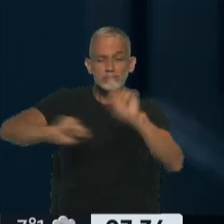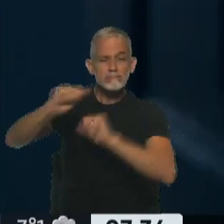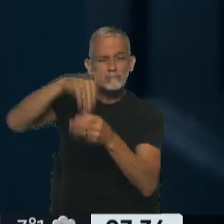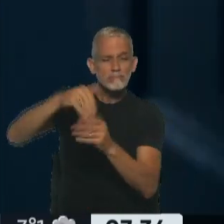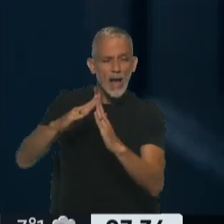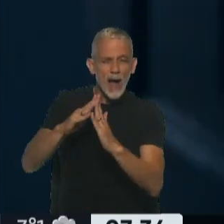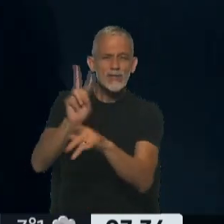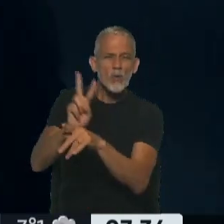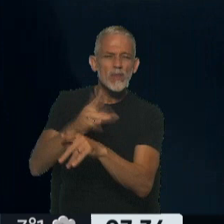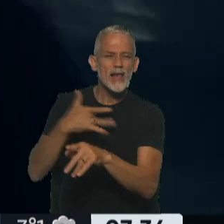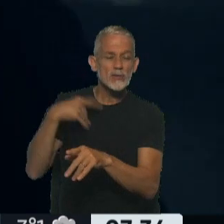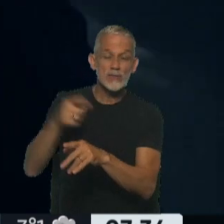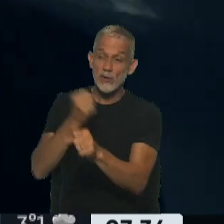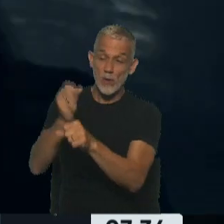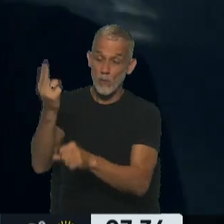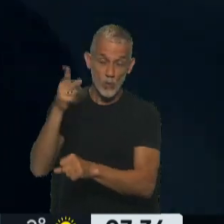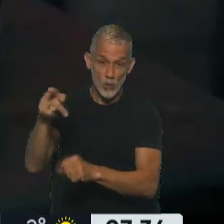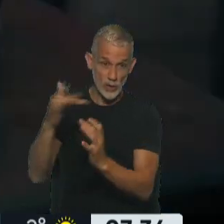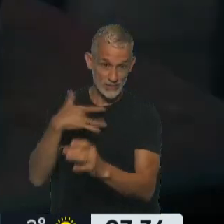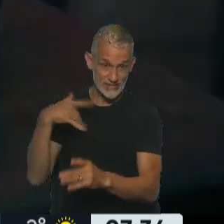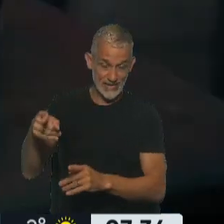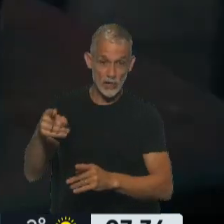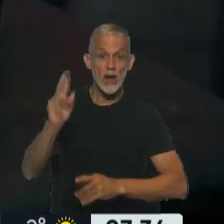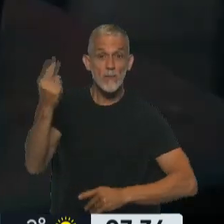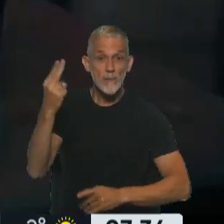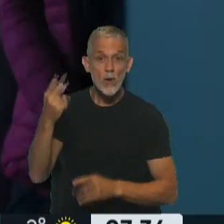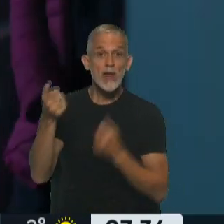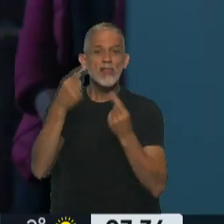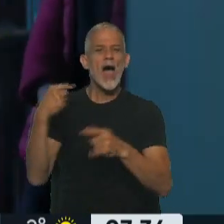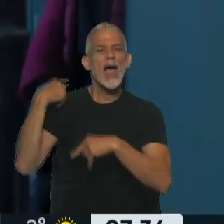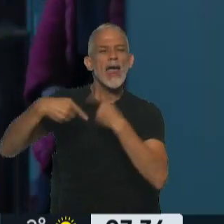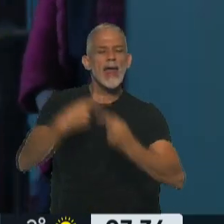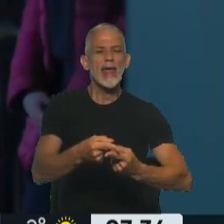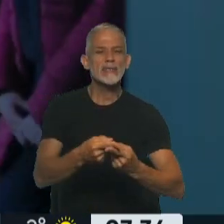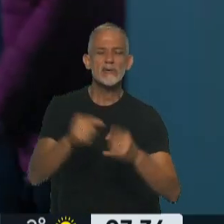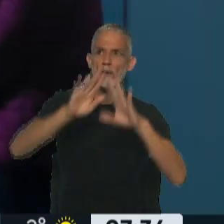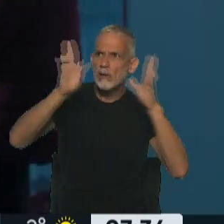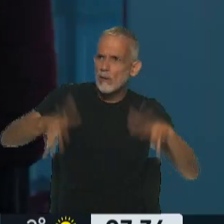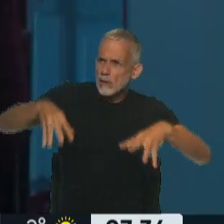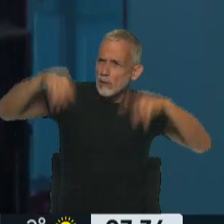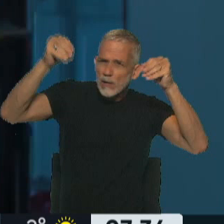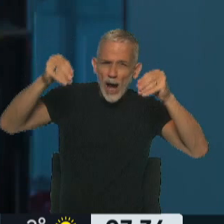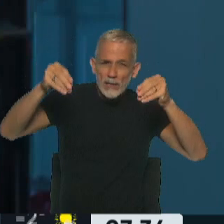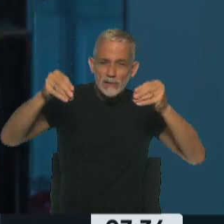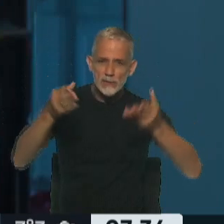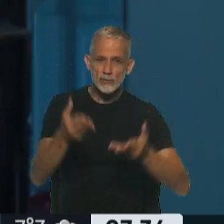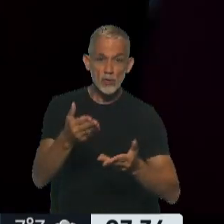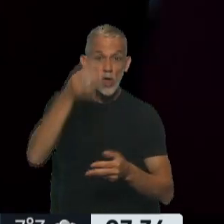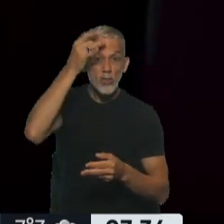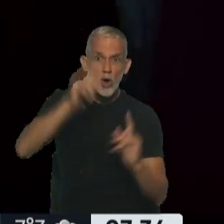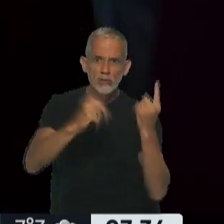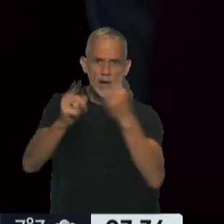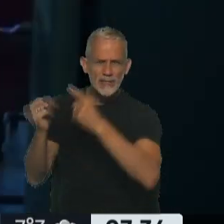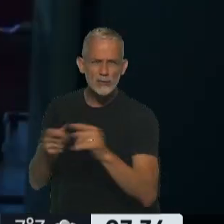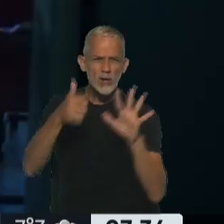esa casa, cuidando a la señora hasta su muerte. Y esta señora al morir le dejó como herencia una mansión, el castillo del título, de 12 habitaciones,